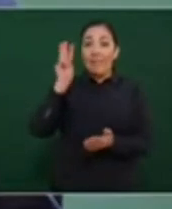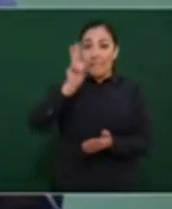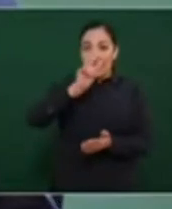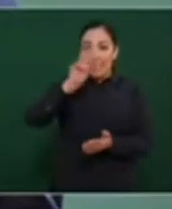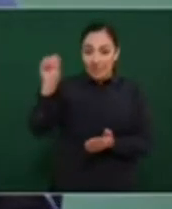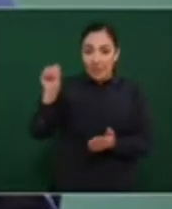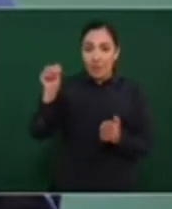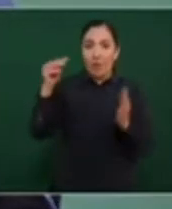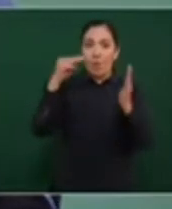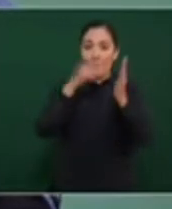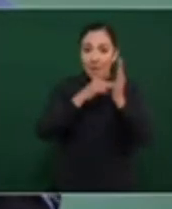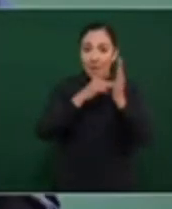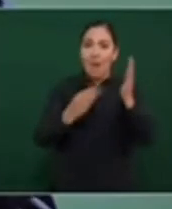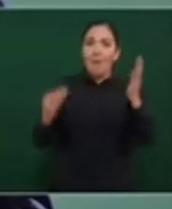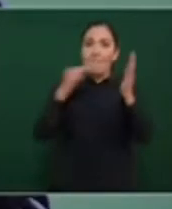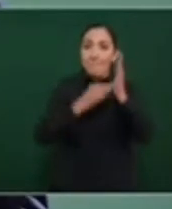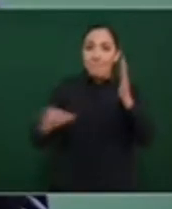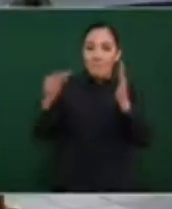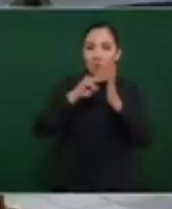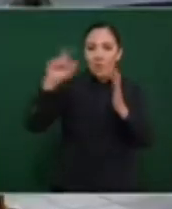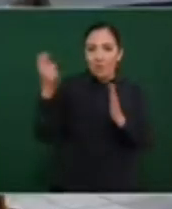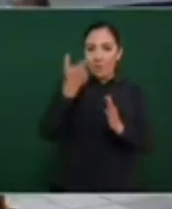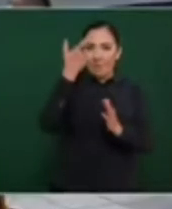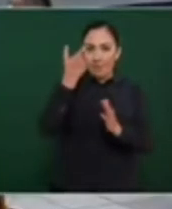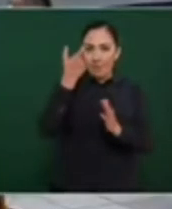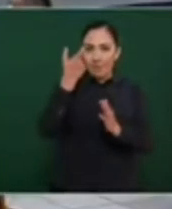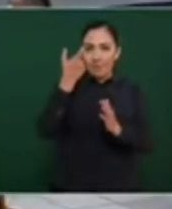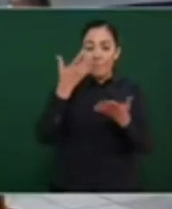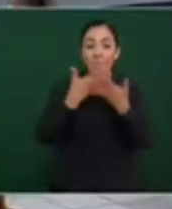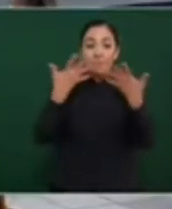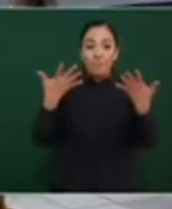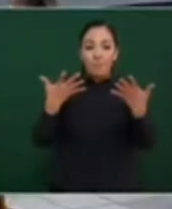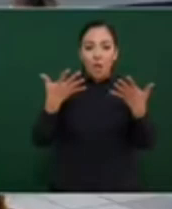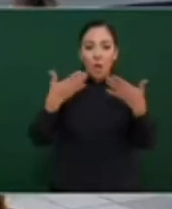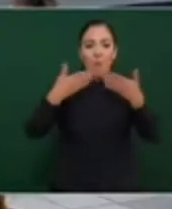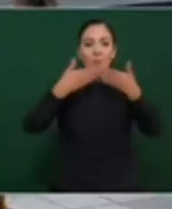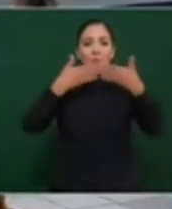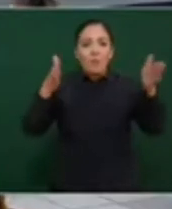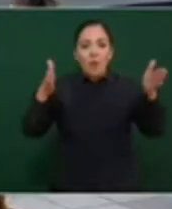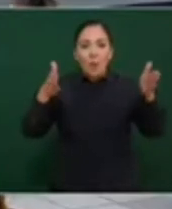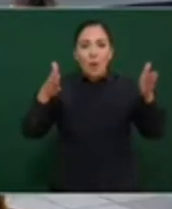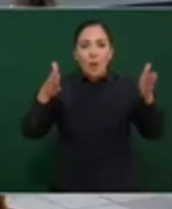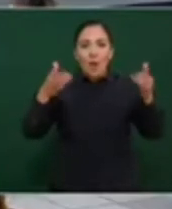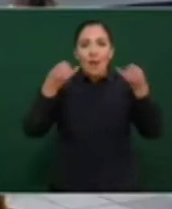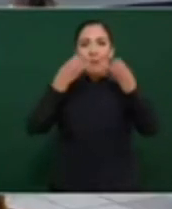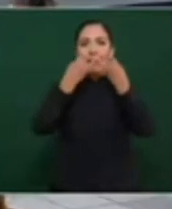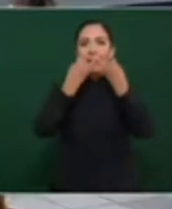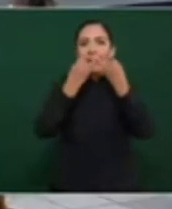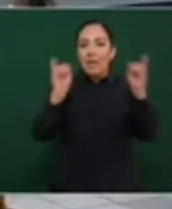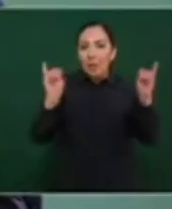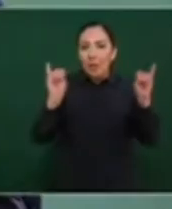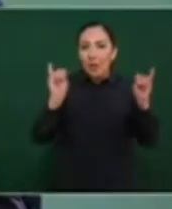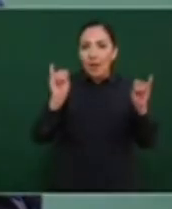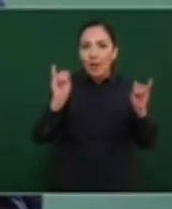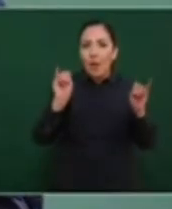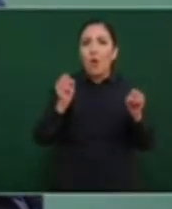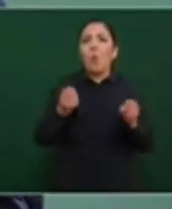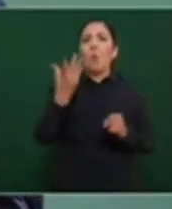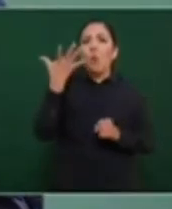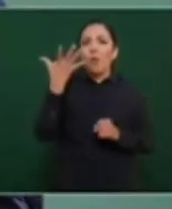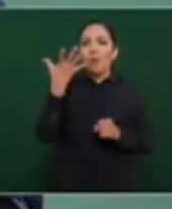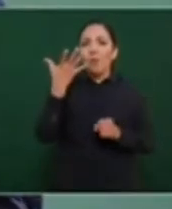y el que vamos a inaugurar la construcción 75 mil millones,